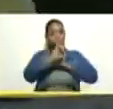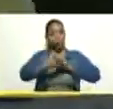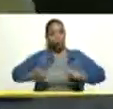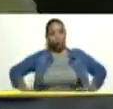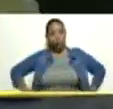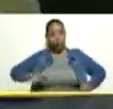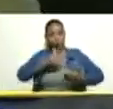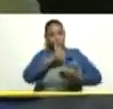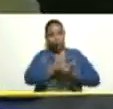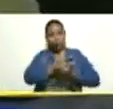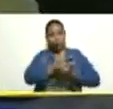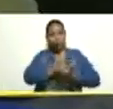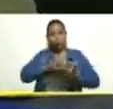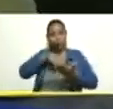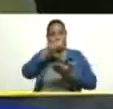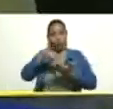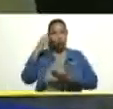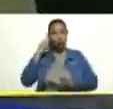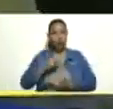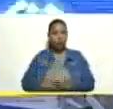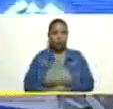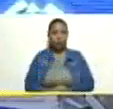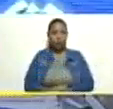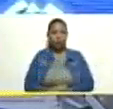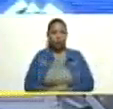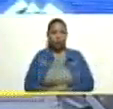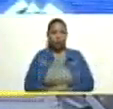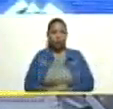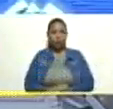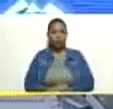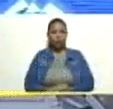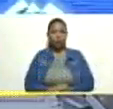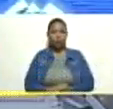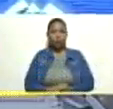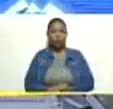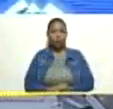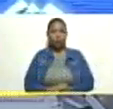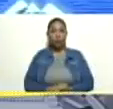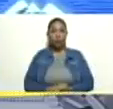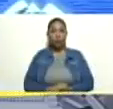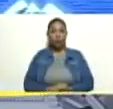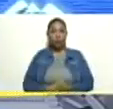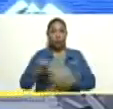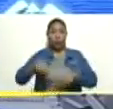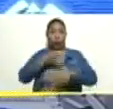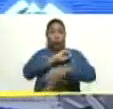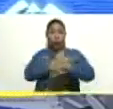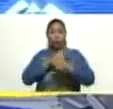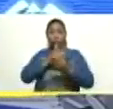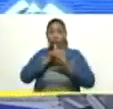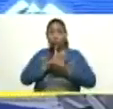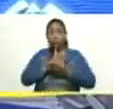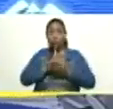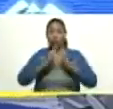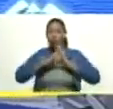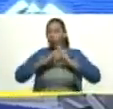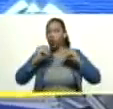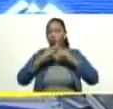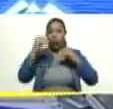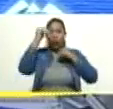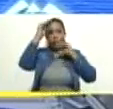Nacional Bolivariana. General en jefe Hernández Lares, la Fuerza Armada está en todo,